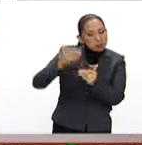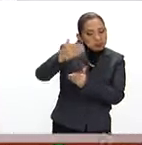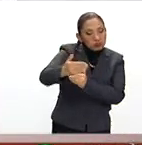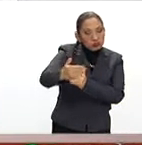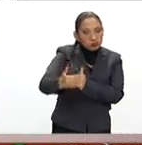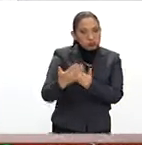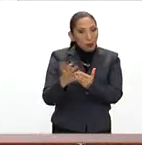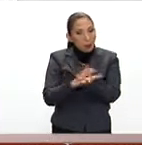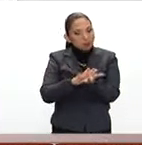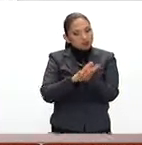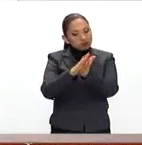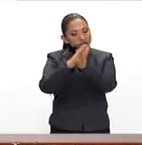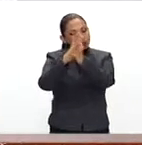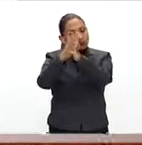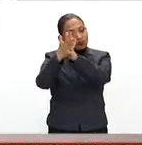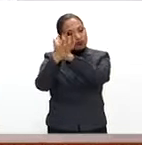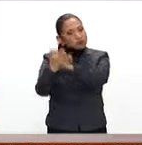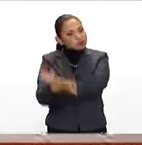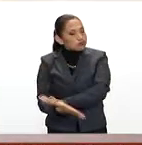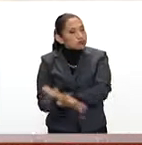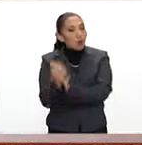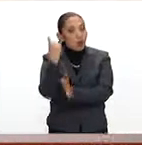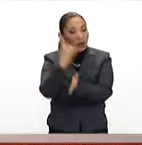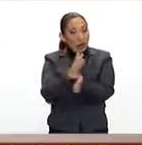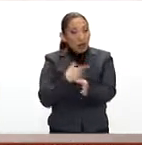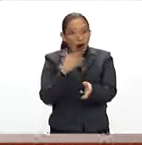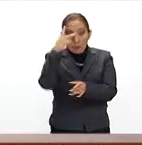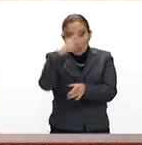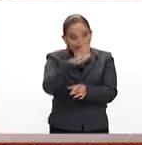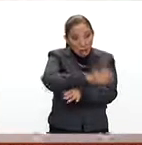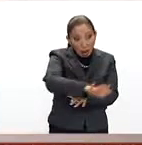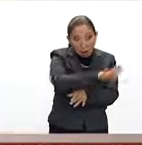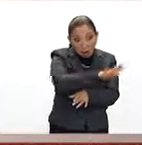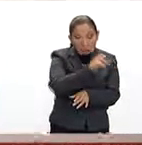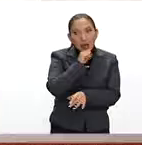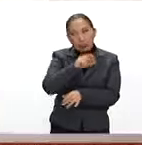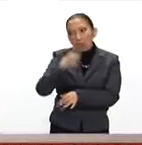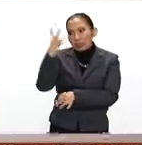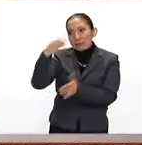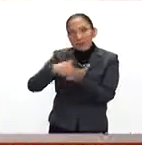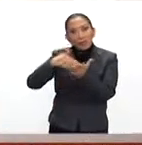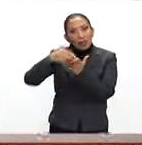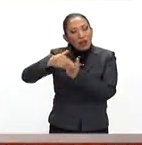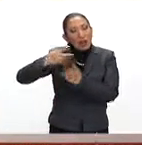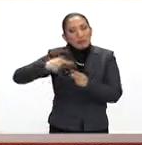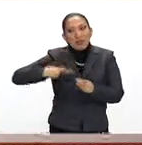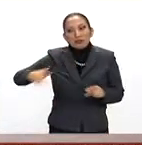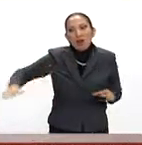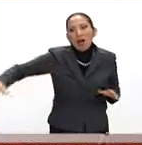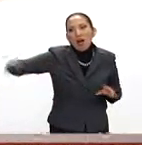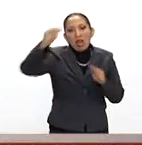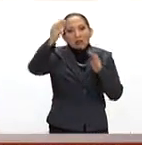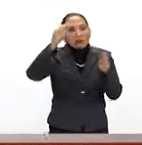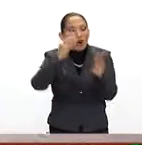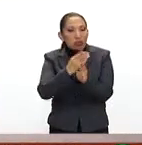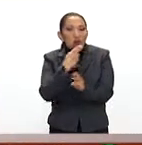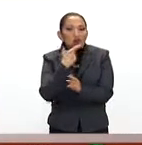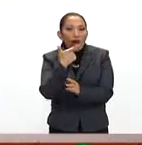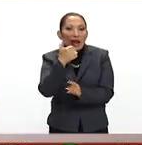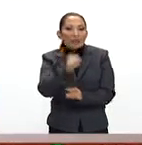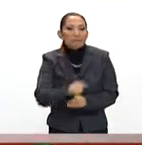pueda llegar a muchos más lugares y que al mismo tiempo podamos darle estadística y la data